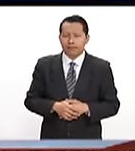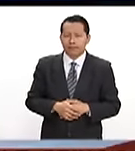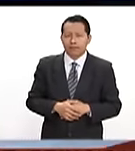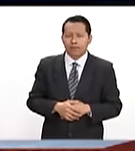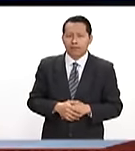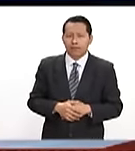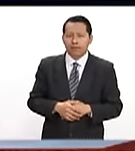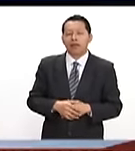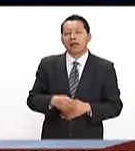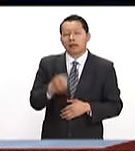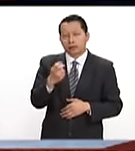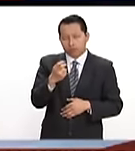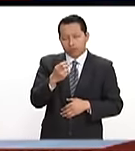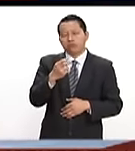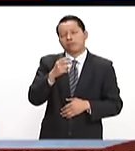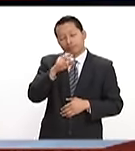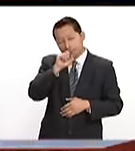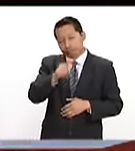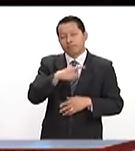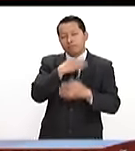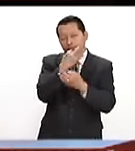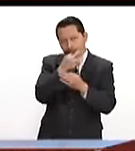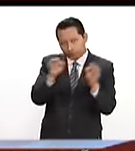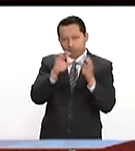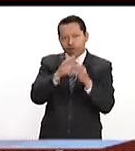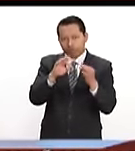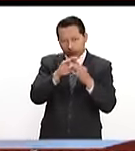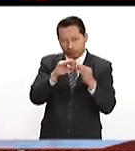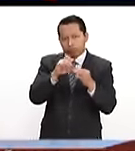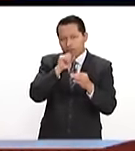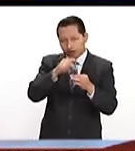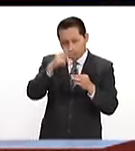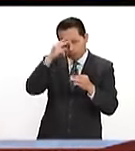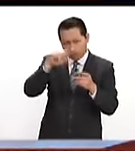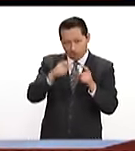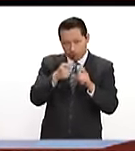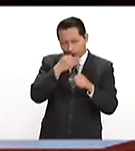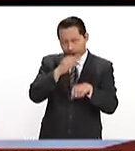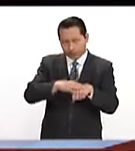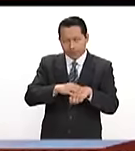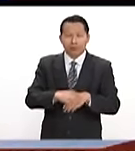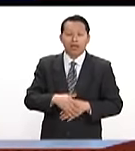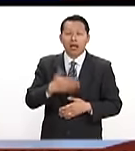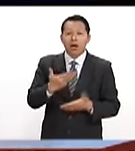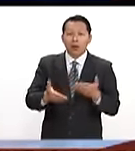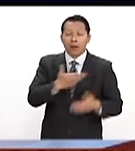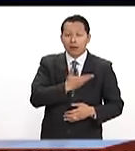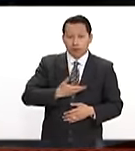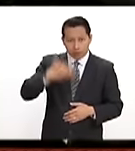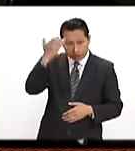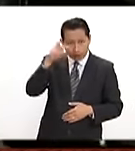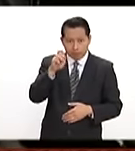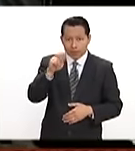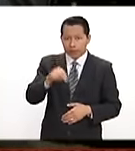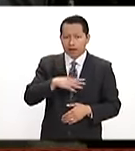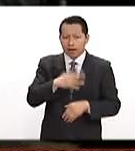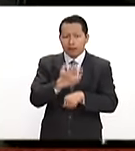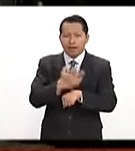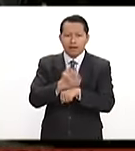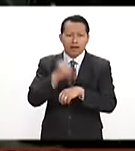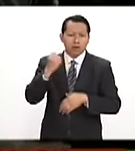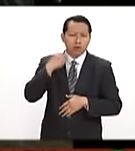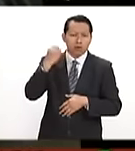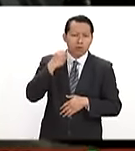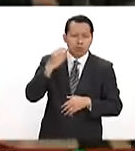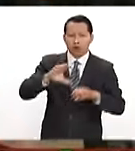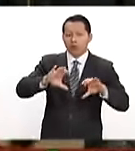Así es, les estaremos informando, por supuesto, a los distintos espacios informativos de México al día. Ante ello, el presidente Enrique Peña Nieto canceló su participación en la quinta cumbre